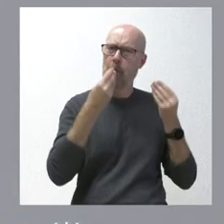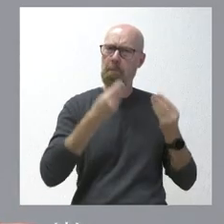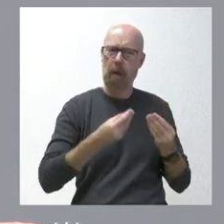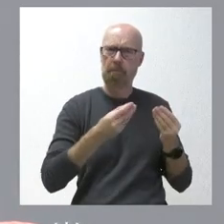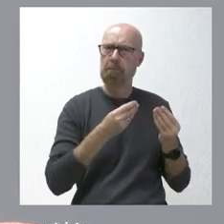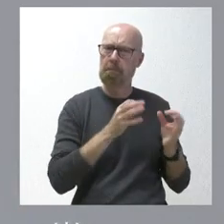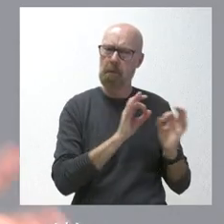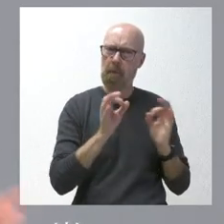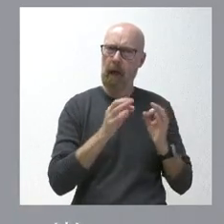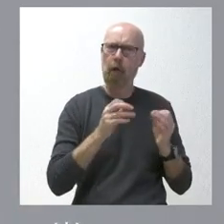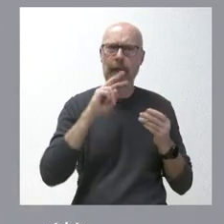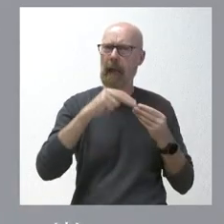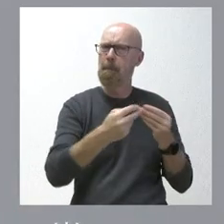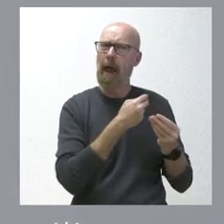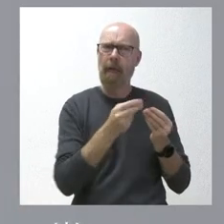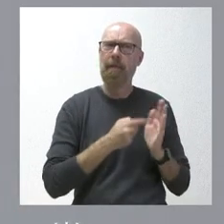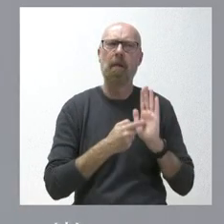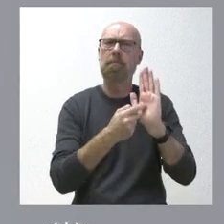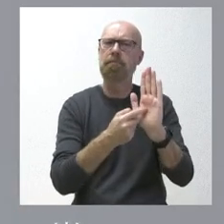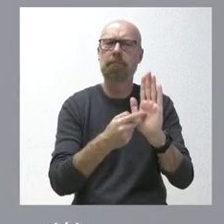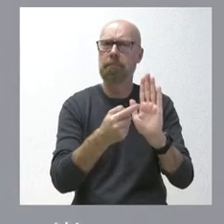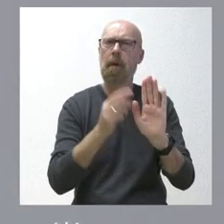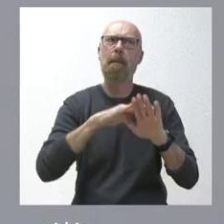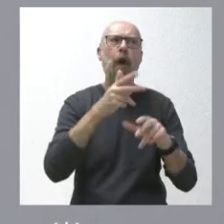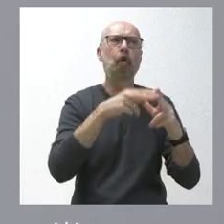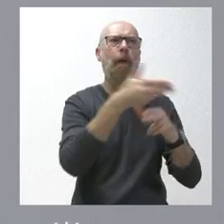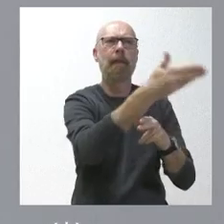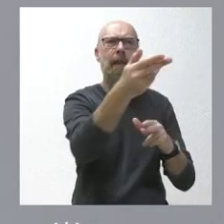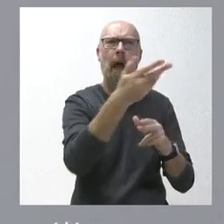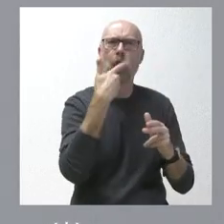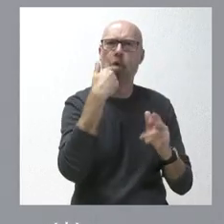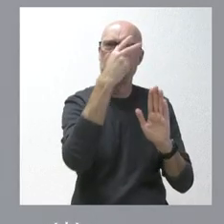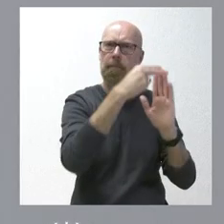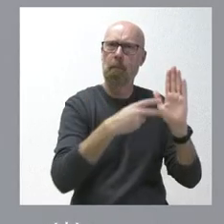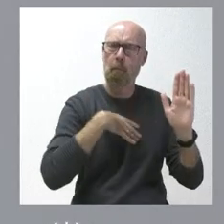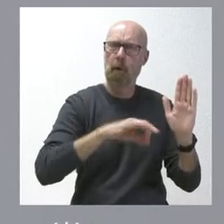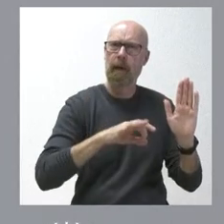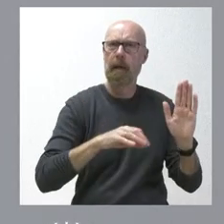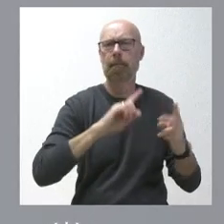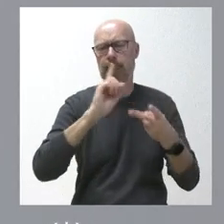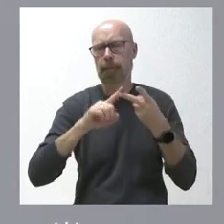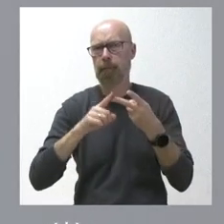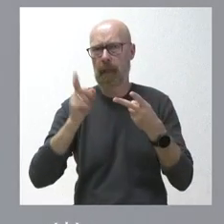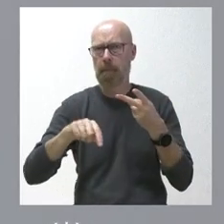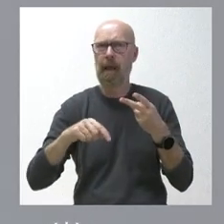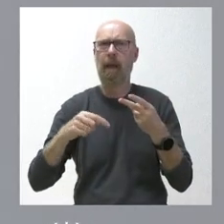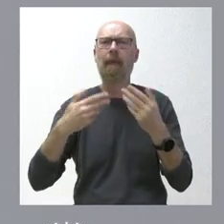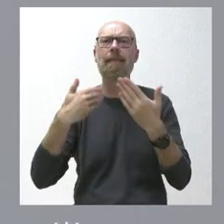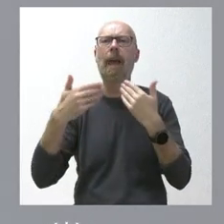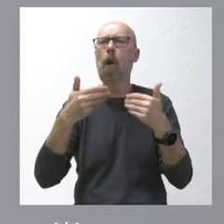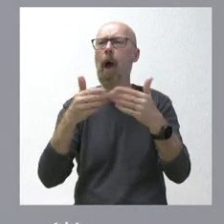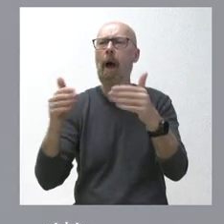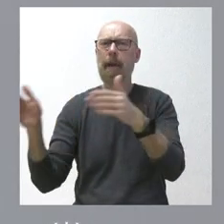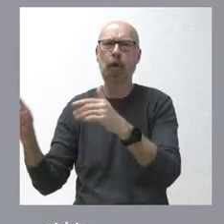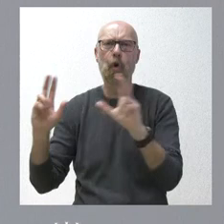hacerlo con transparencia, para que le conozca toda la sociedad. Segundo, abrir un cauce de diálogo abierto en el que hemos invitado a todos los grupos políticos